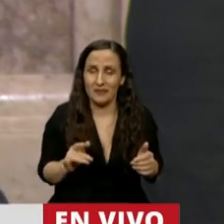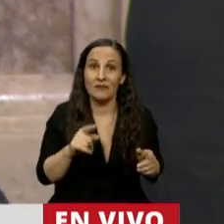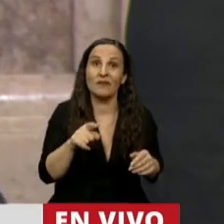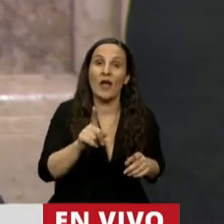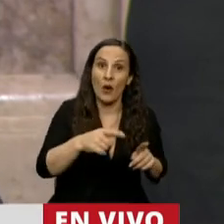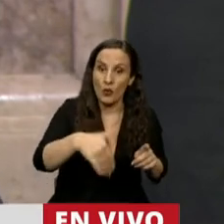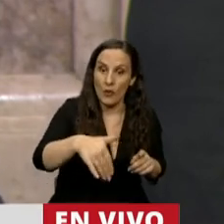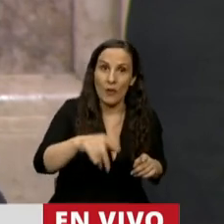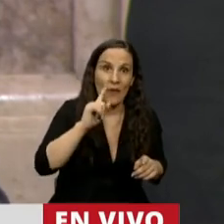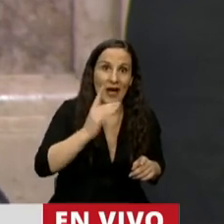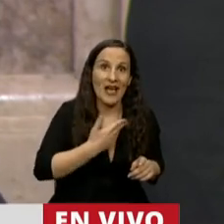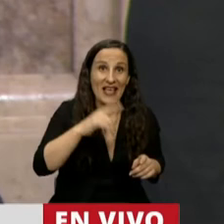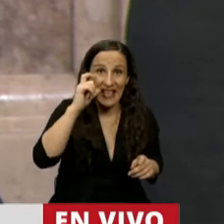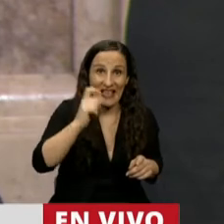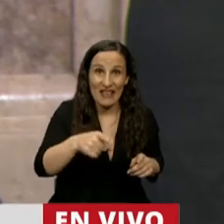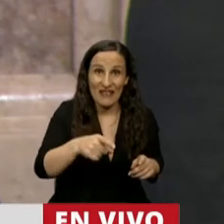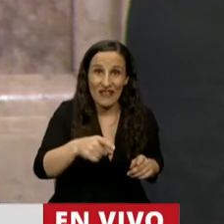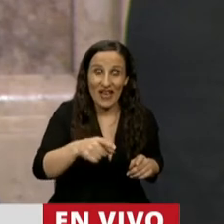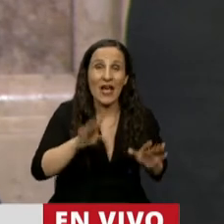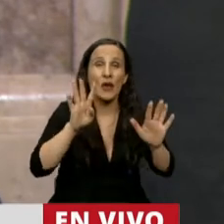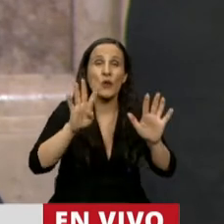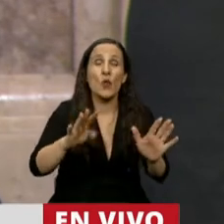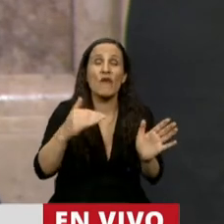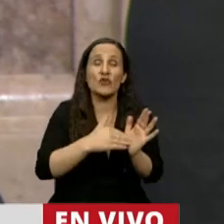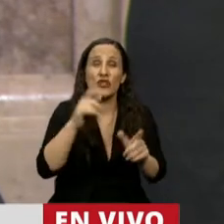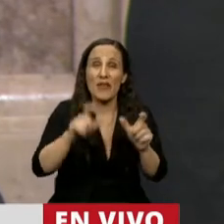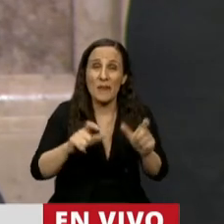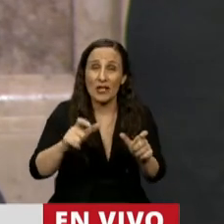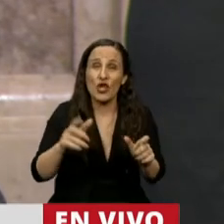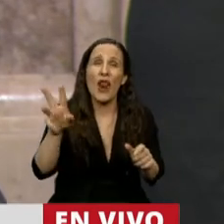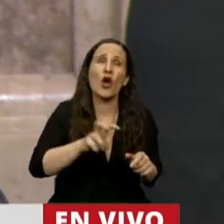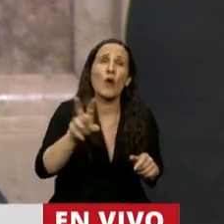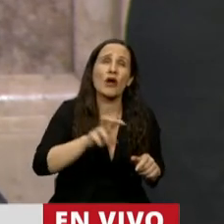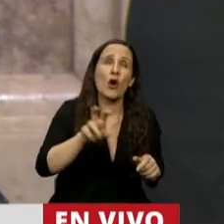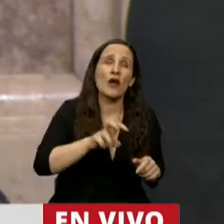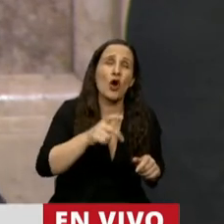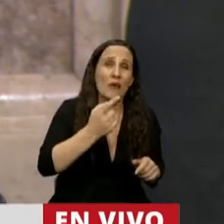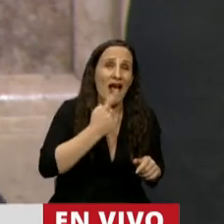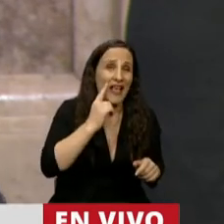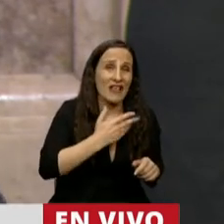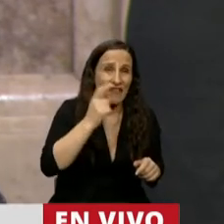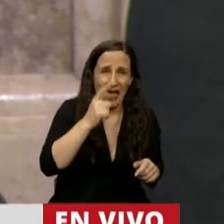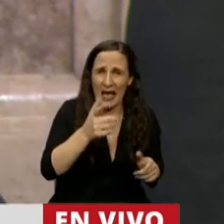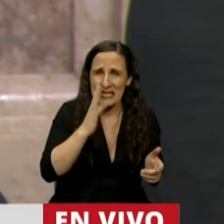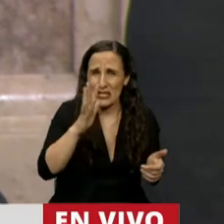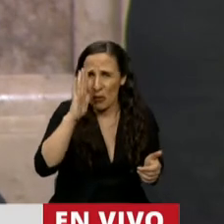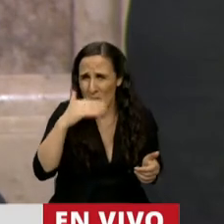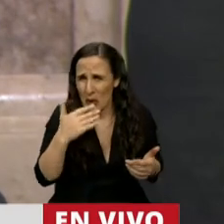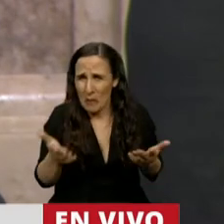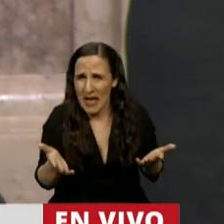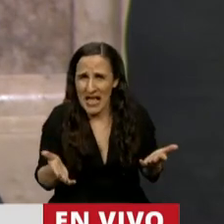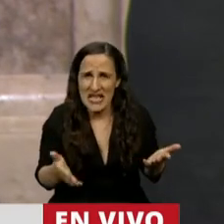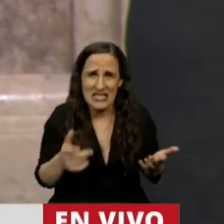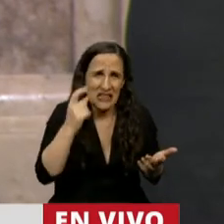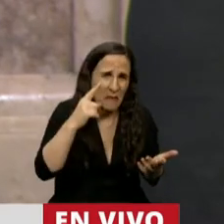IFE, porque el presupuesto que votaron es para sacarle el IFE a 9 millones de personas, que fueron una miseria, 5 mil pesos por mes terminaron